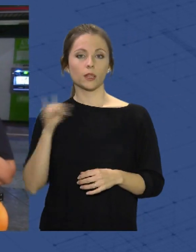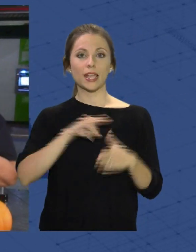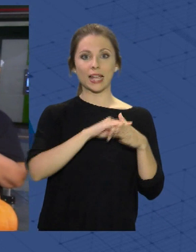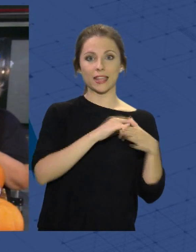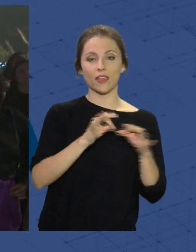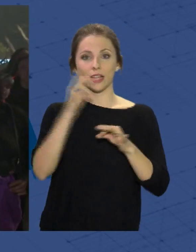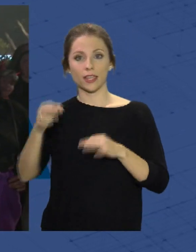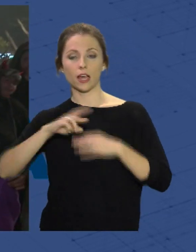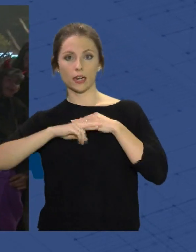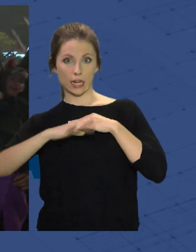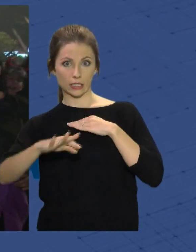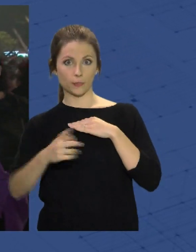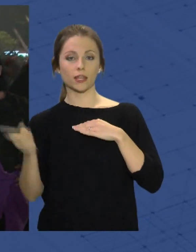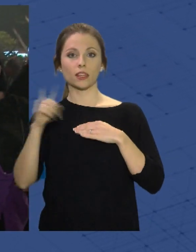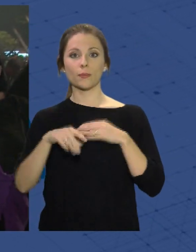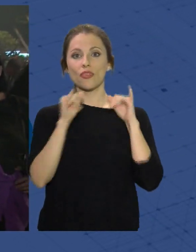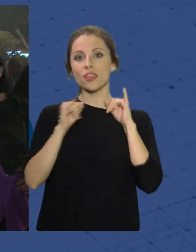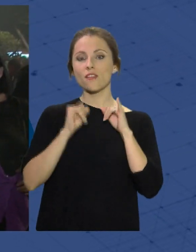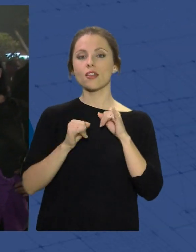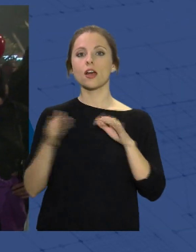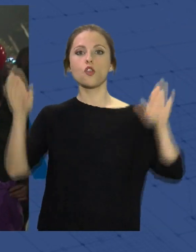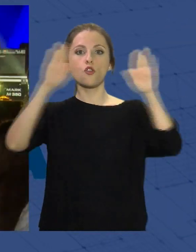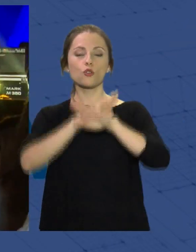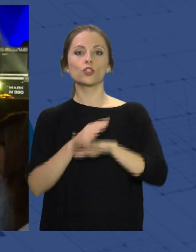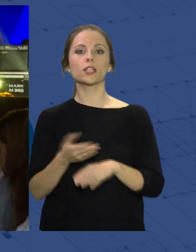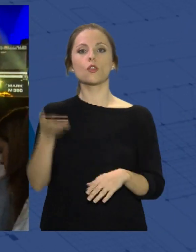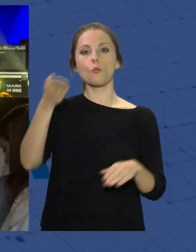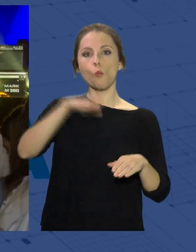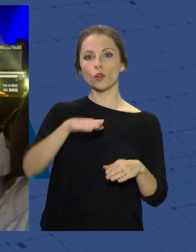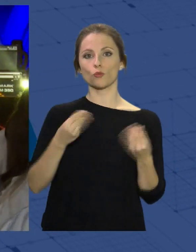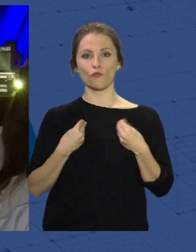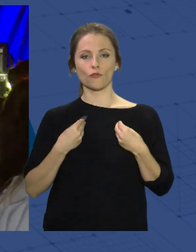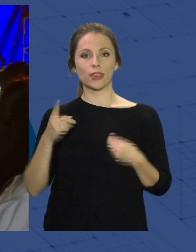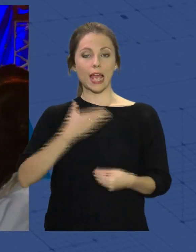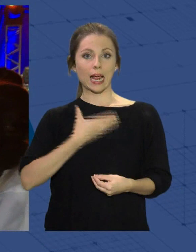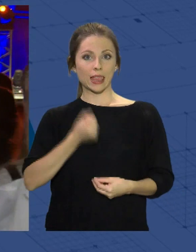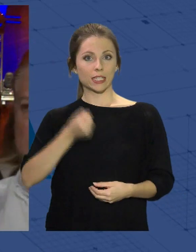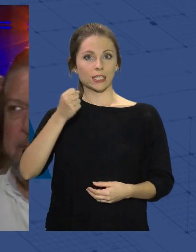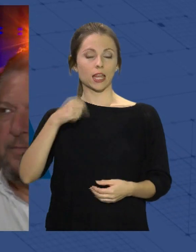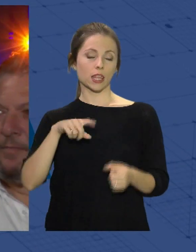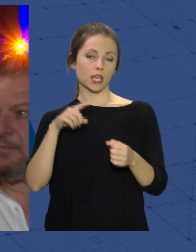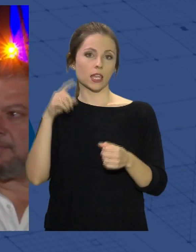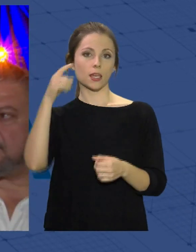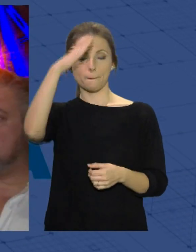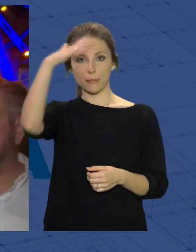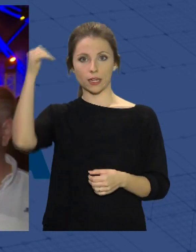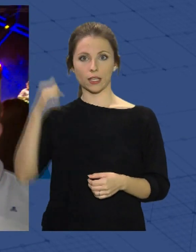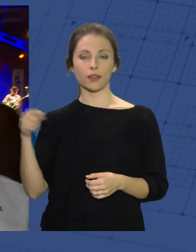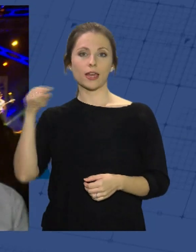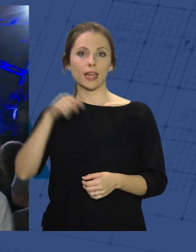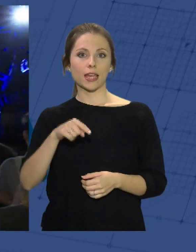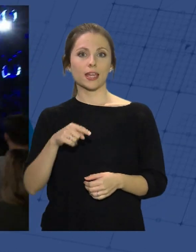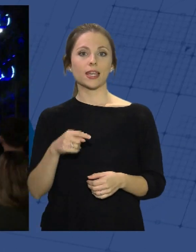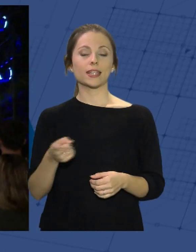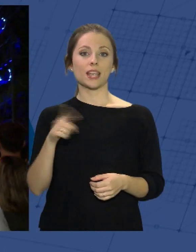Alquián y Retamar, donde también se celebró la noche de los muertos vivientes. La alcaldesa de la ciudad, María del Mar Vázquez, acompañada por el concejal de promoción de la ciudad y comercio,